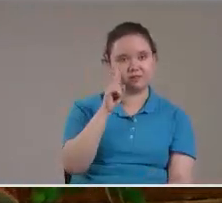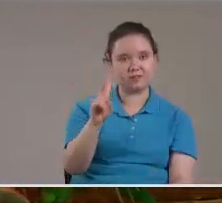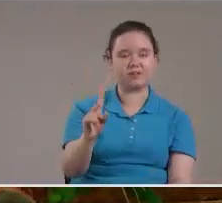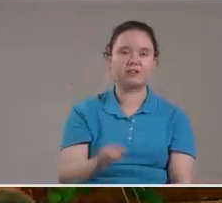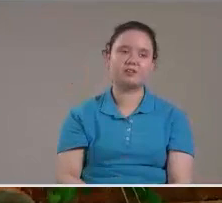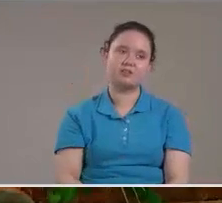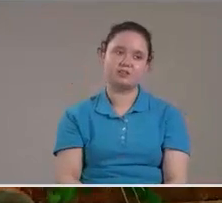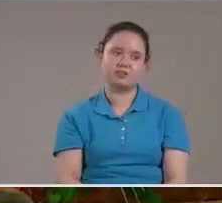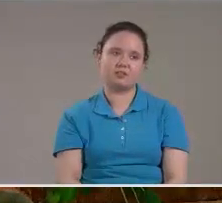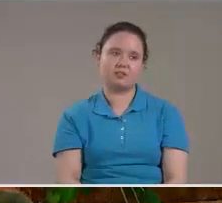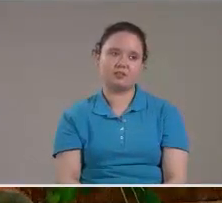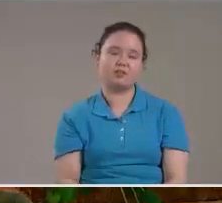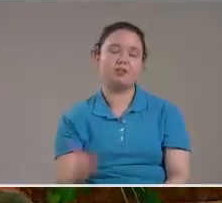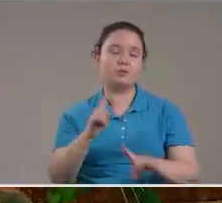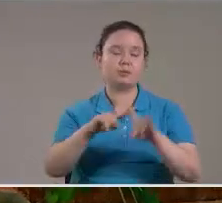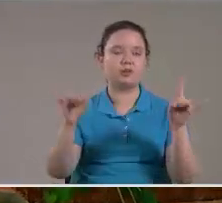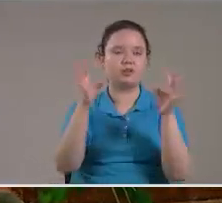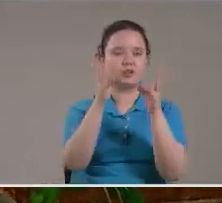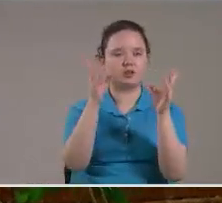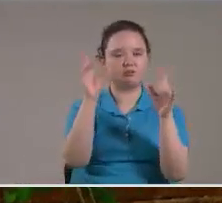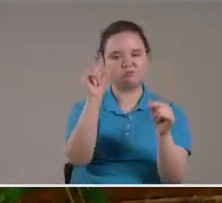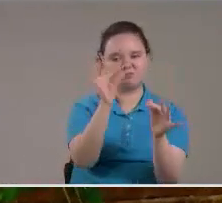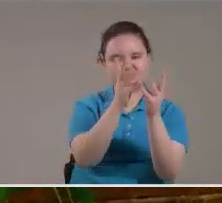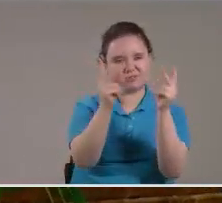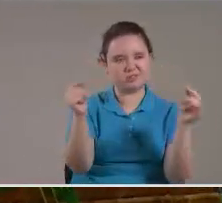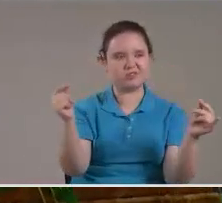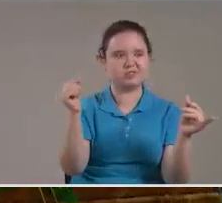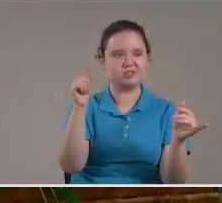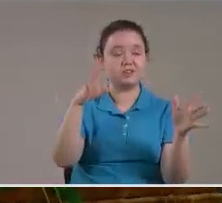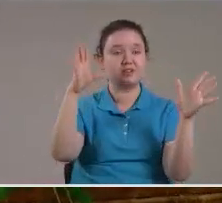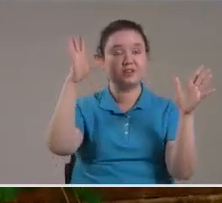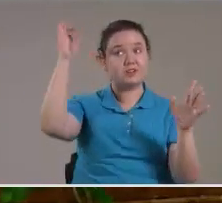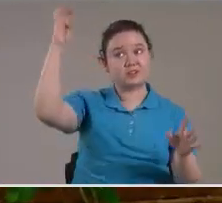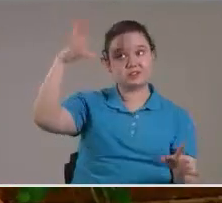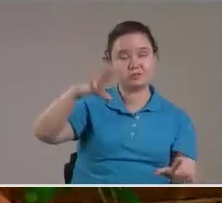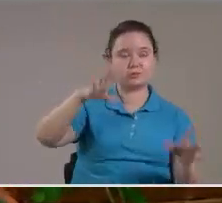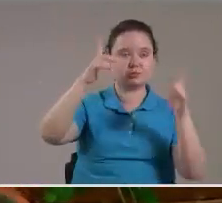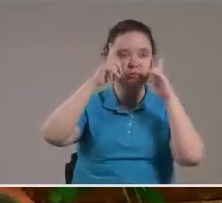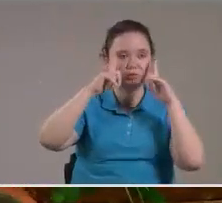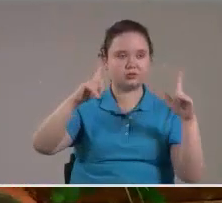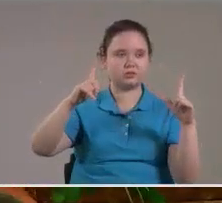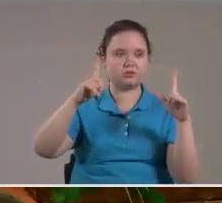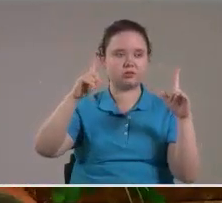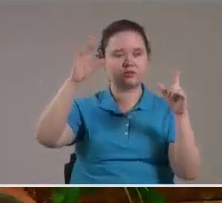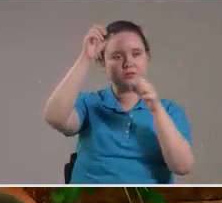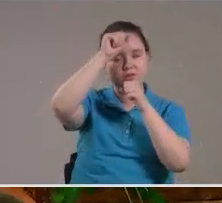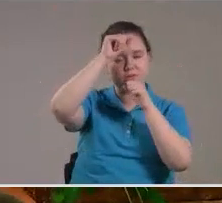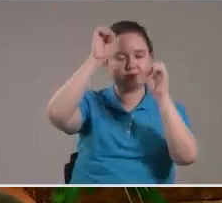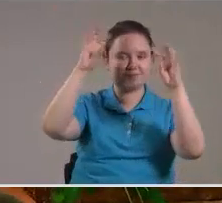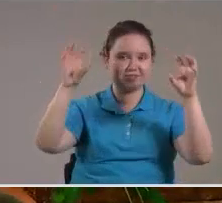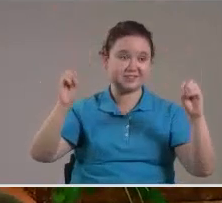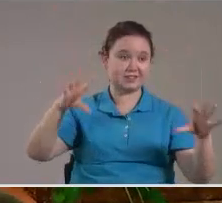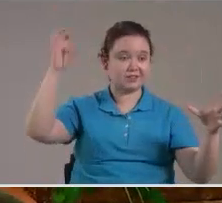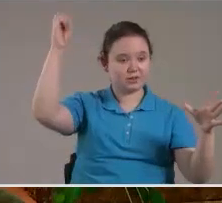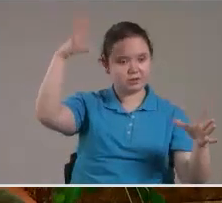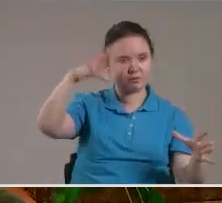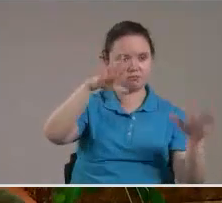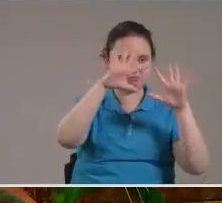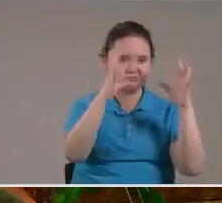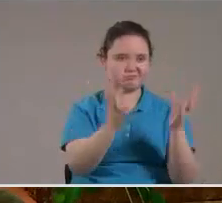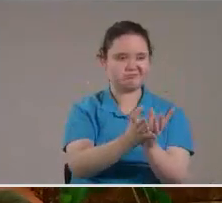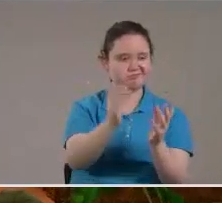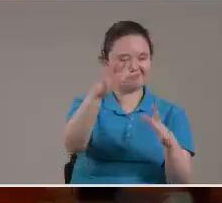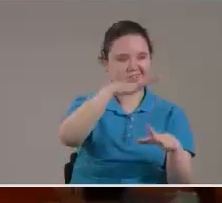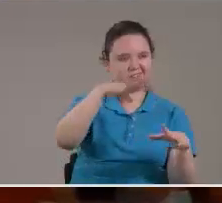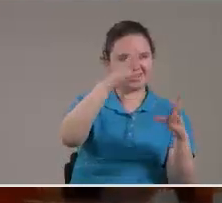le expliqué Debido a la polución La luz solar Y de la luna Y de las estrellas No ha penetrado Sobre la tierra De la misma